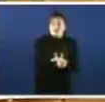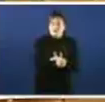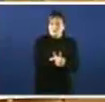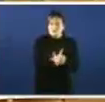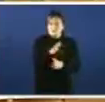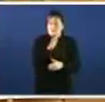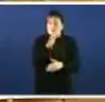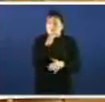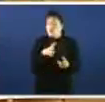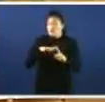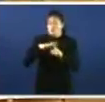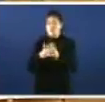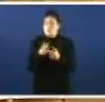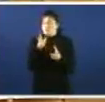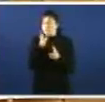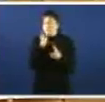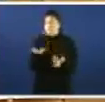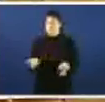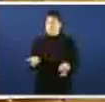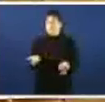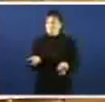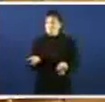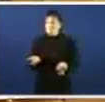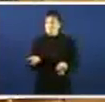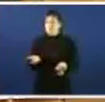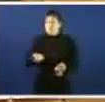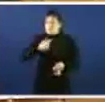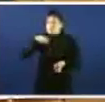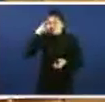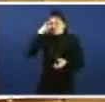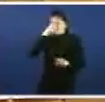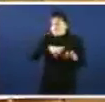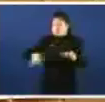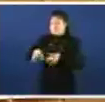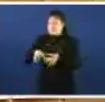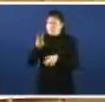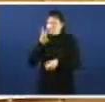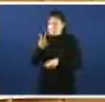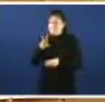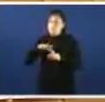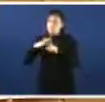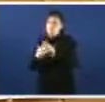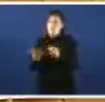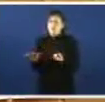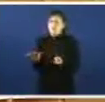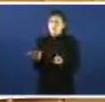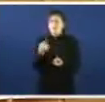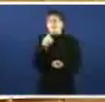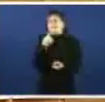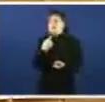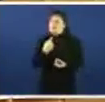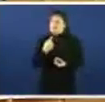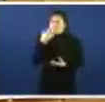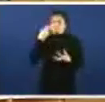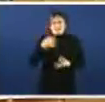agora estaban como estaban un se ponse nese sitio no sitio de esos digo-lhes a verdade francamente eu